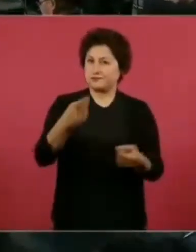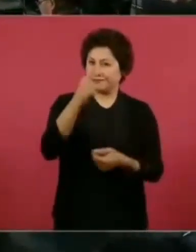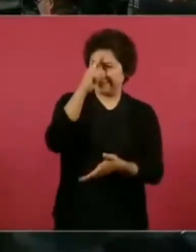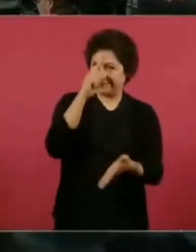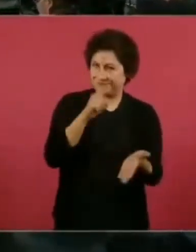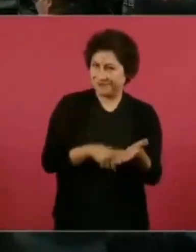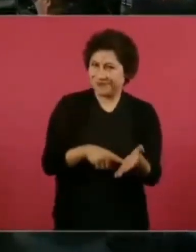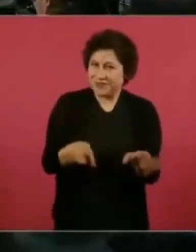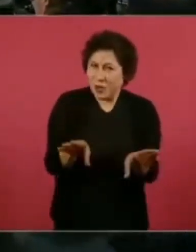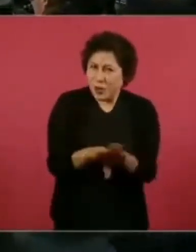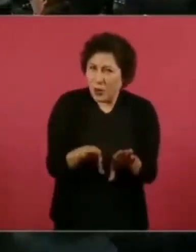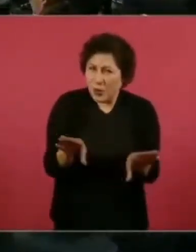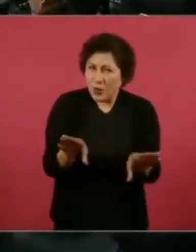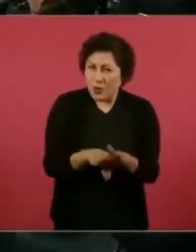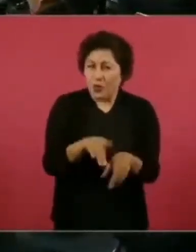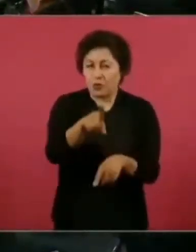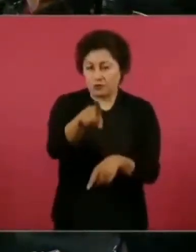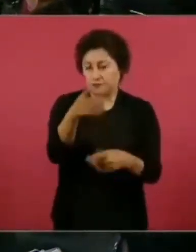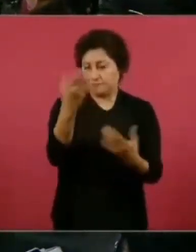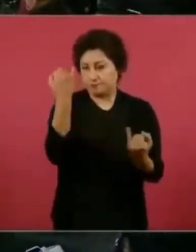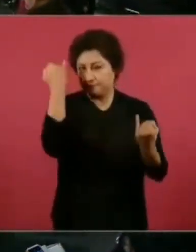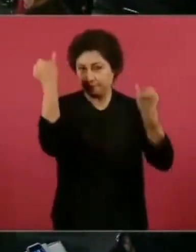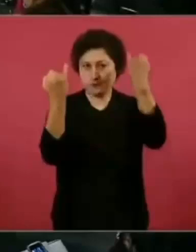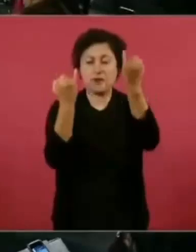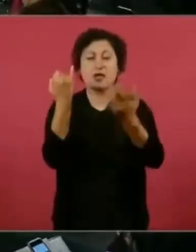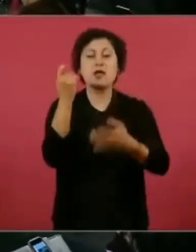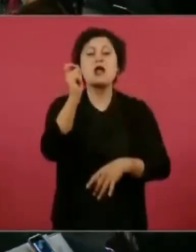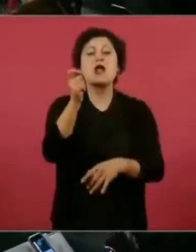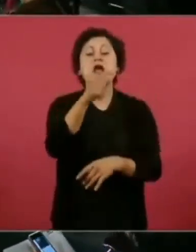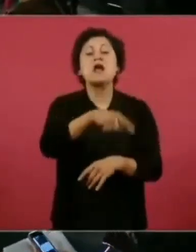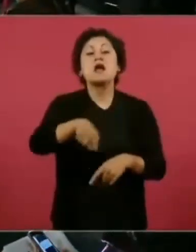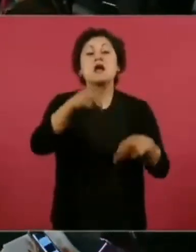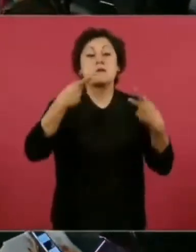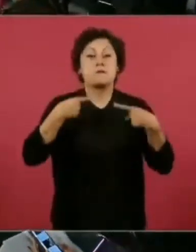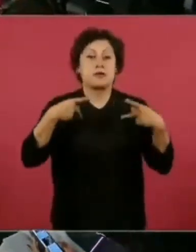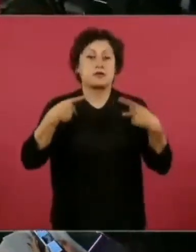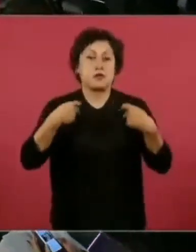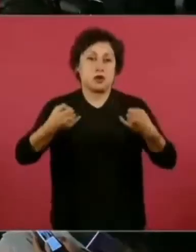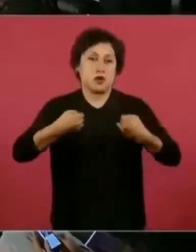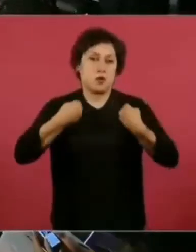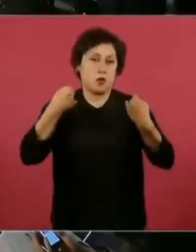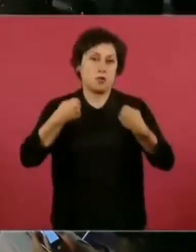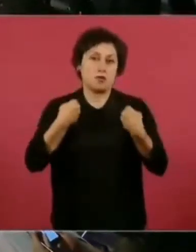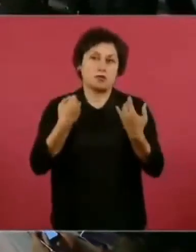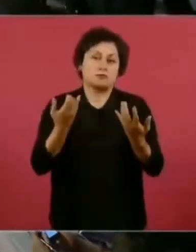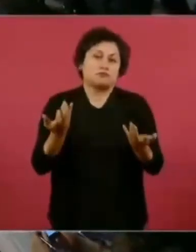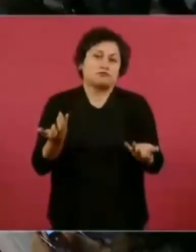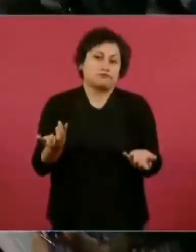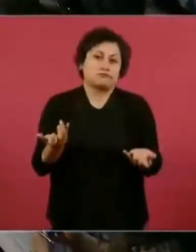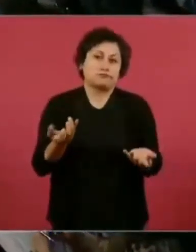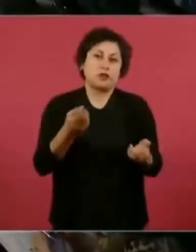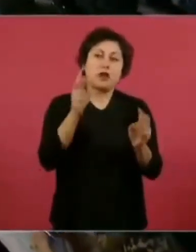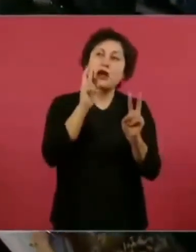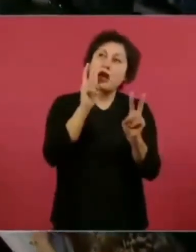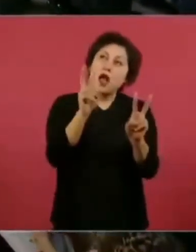ídolos